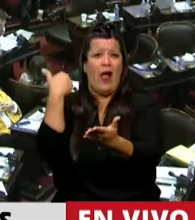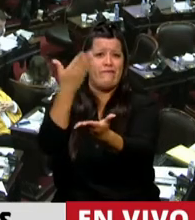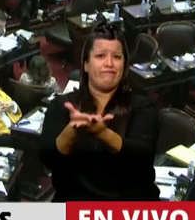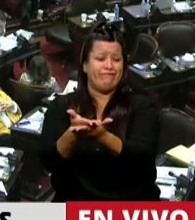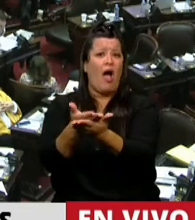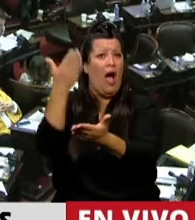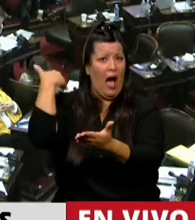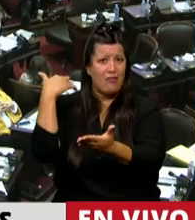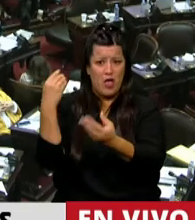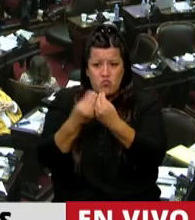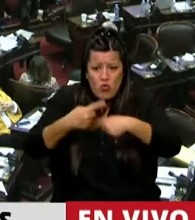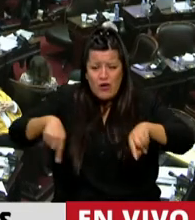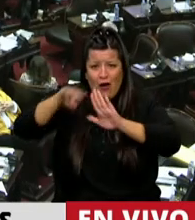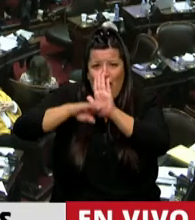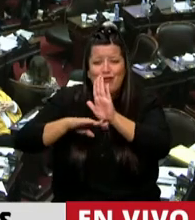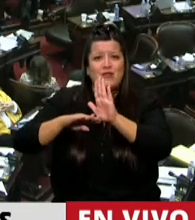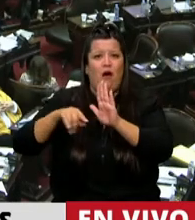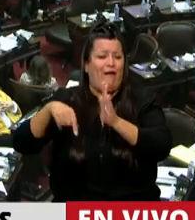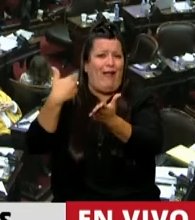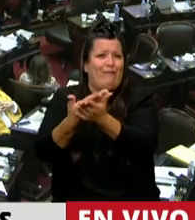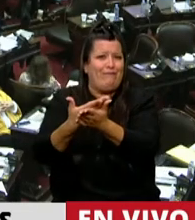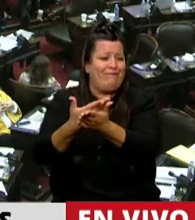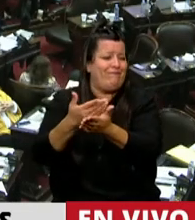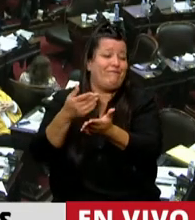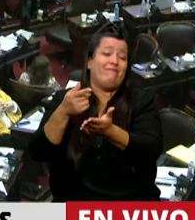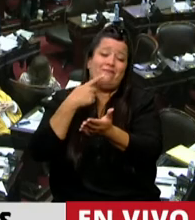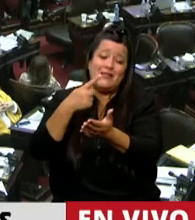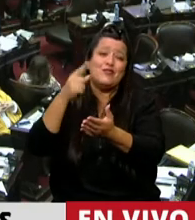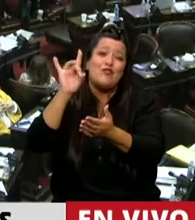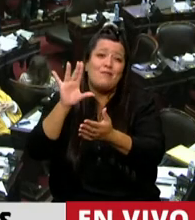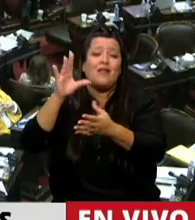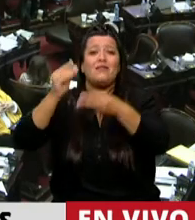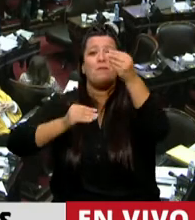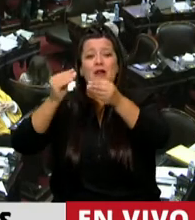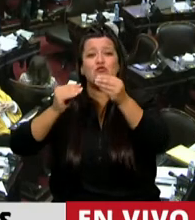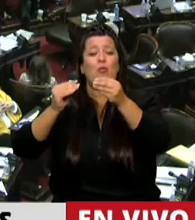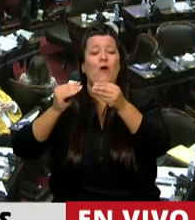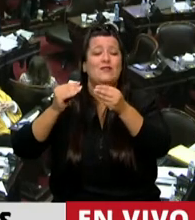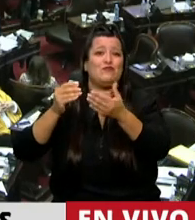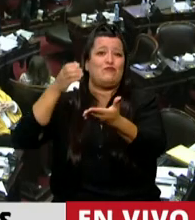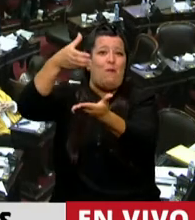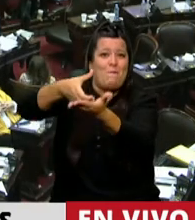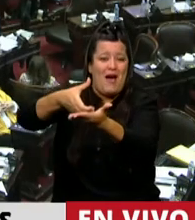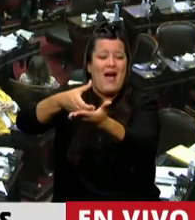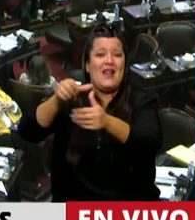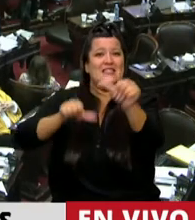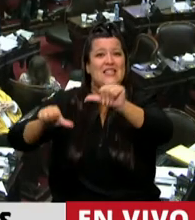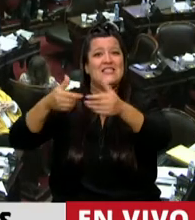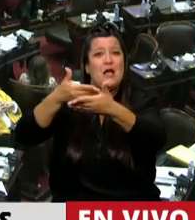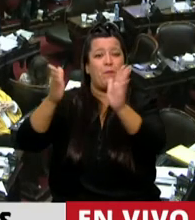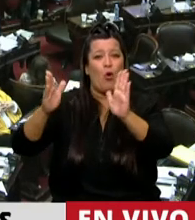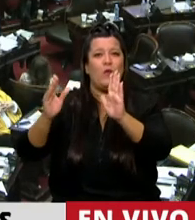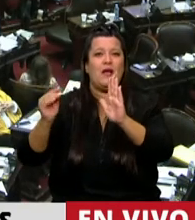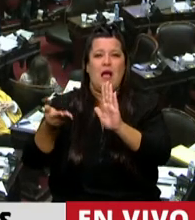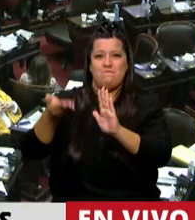aquí, en lo que hace al aumento progresivo del presupuesto de la ciencia pública. El proyecto del